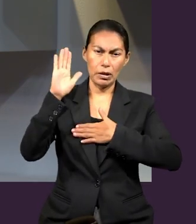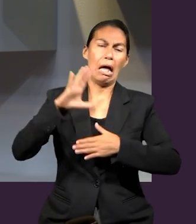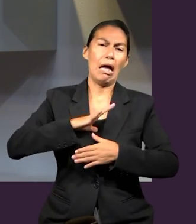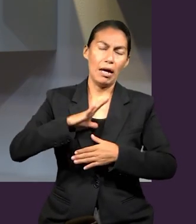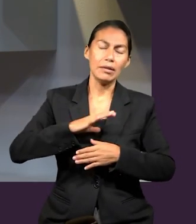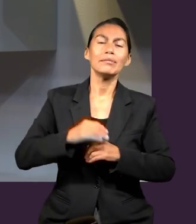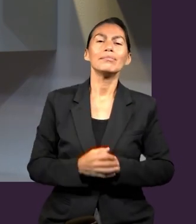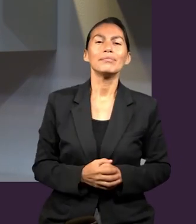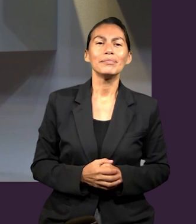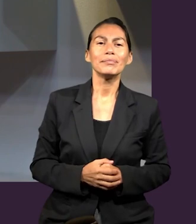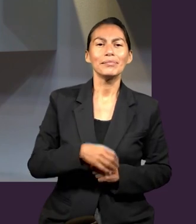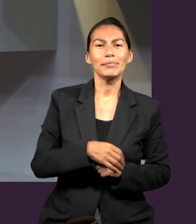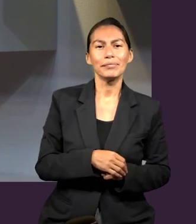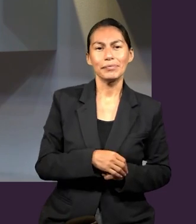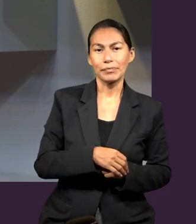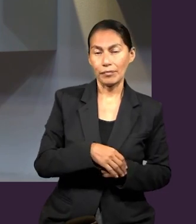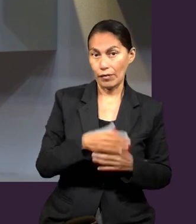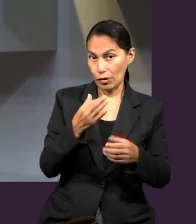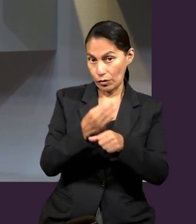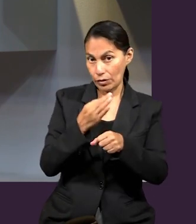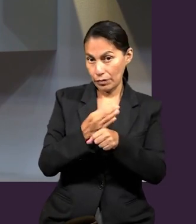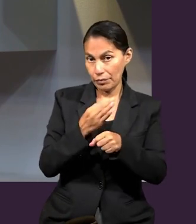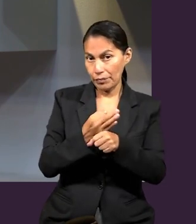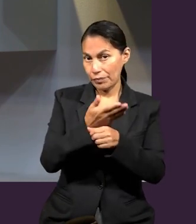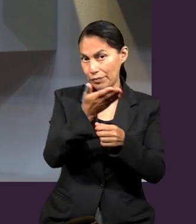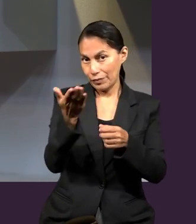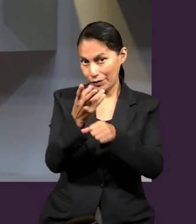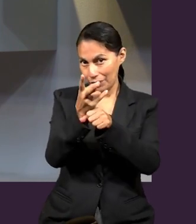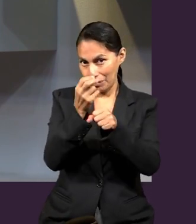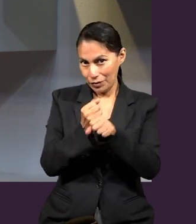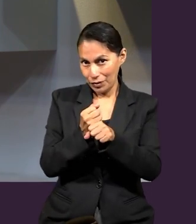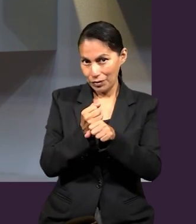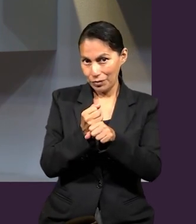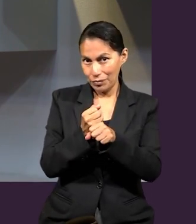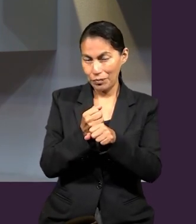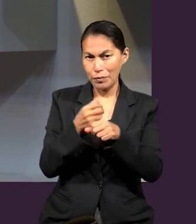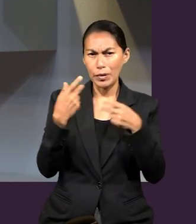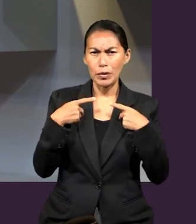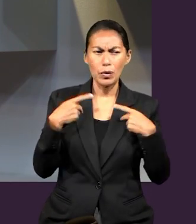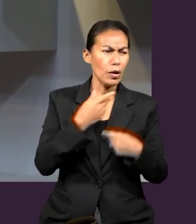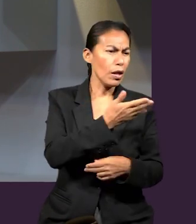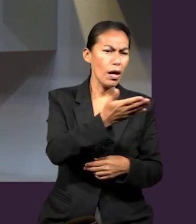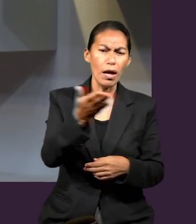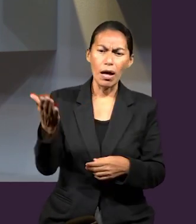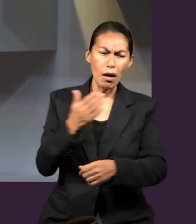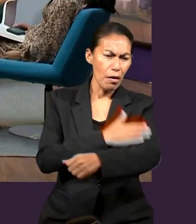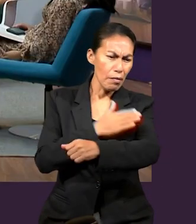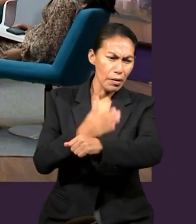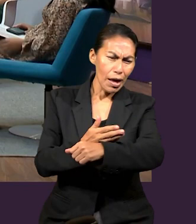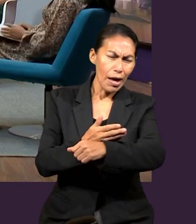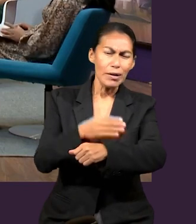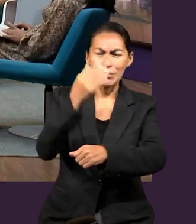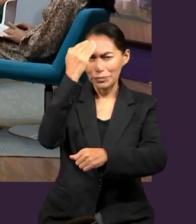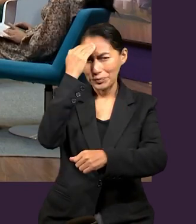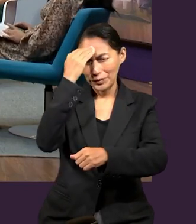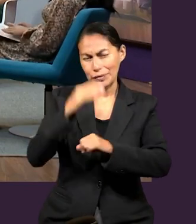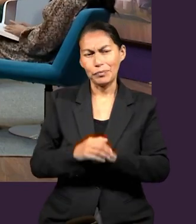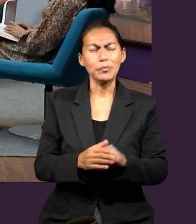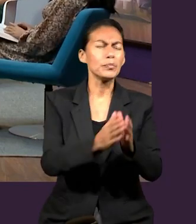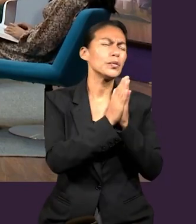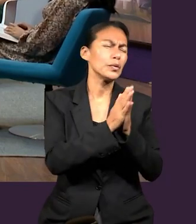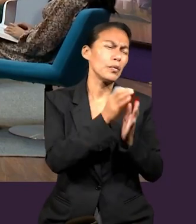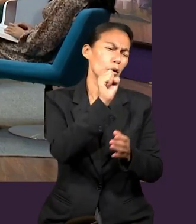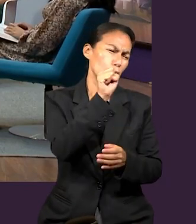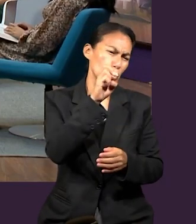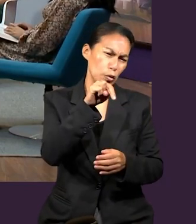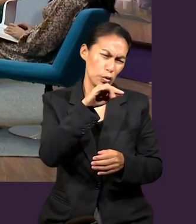para cada uno de nosotros. Quiero invitarte a que podamos conocer a quienes nos acompañan y voy a pedirle a Sonia